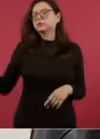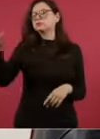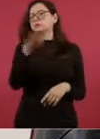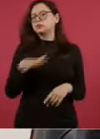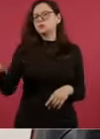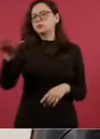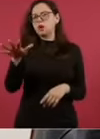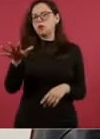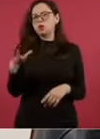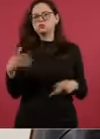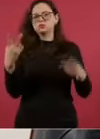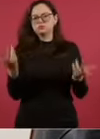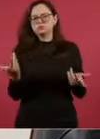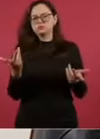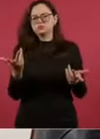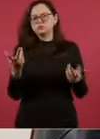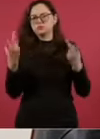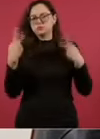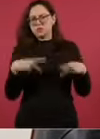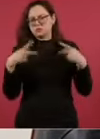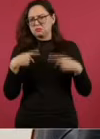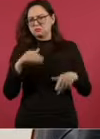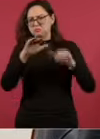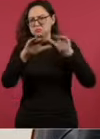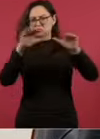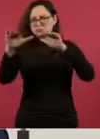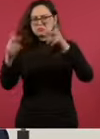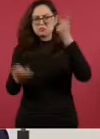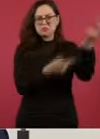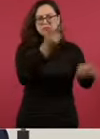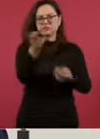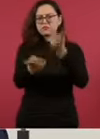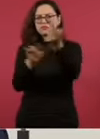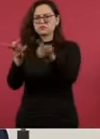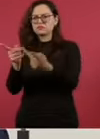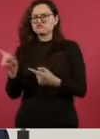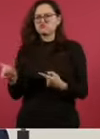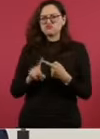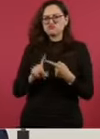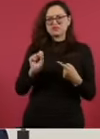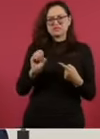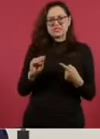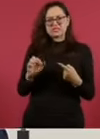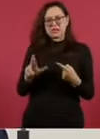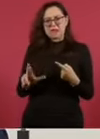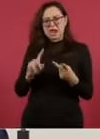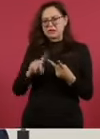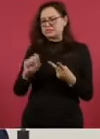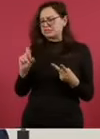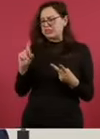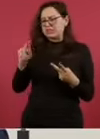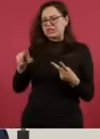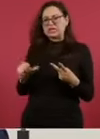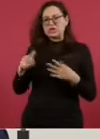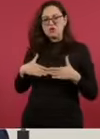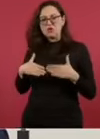o la mayoría del pueblo sobre Marina y sobre la defensa,